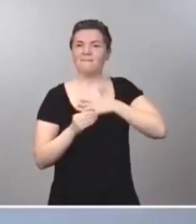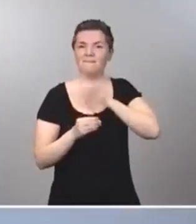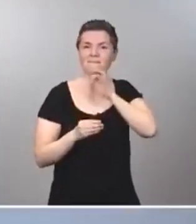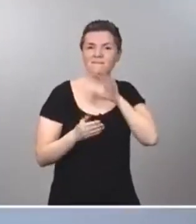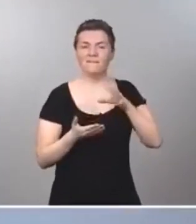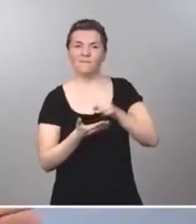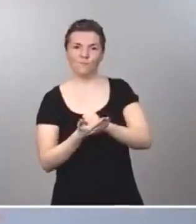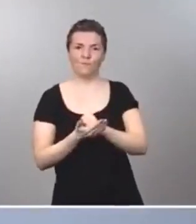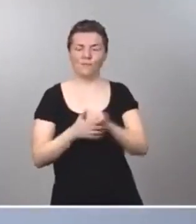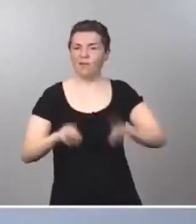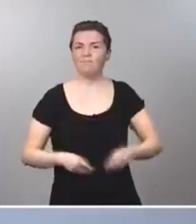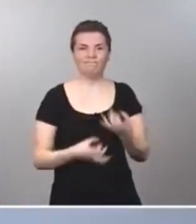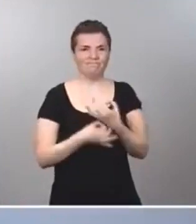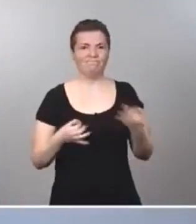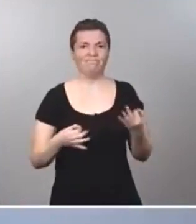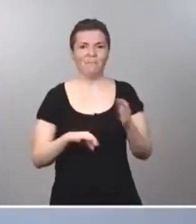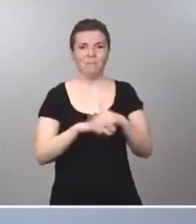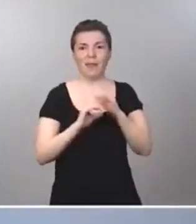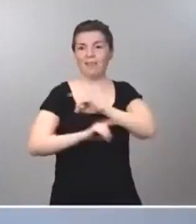aceptada para todo el deporte y para este país.